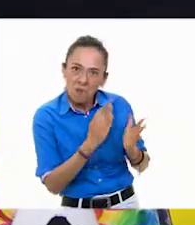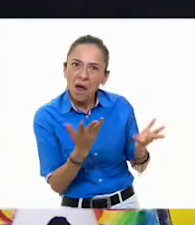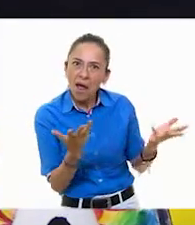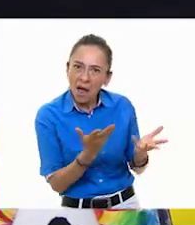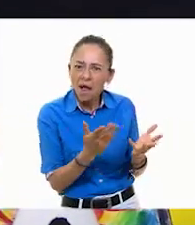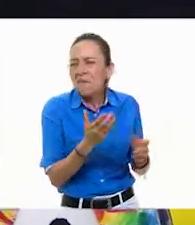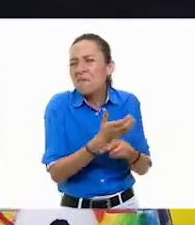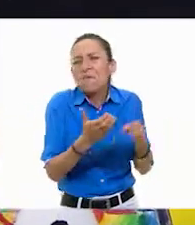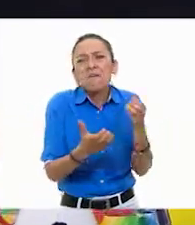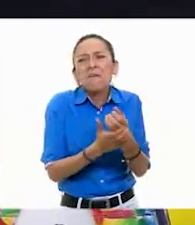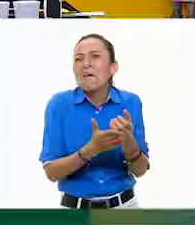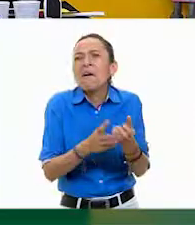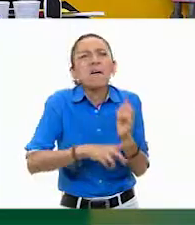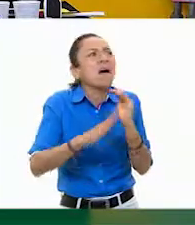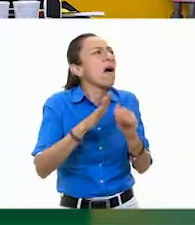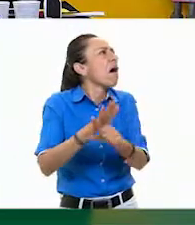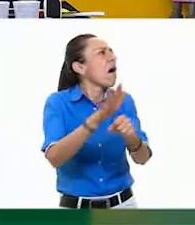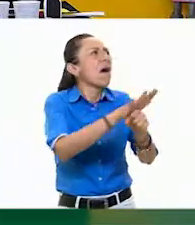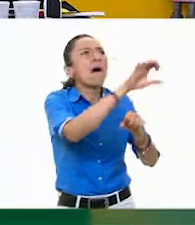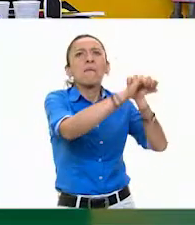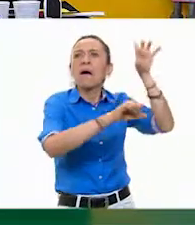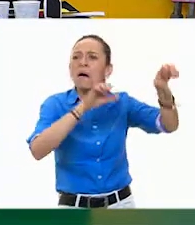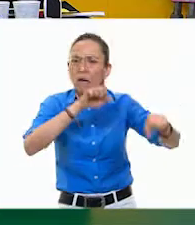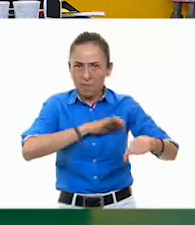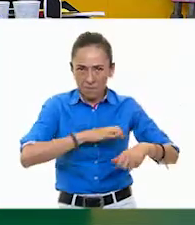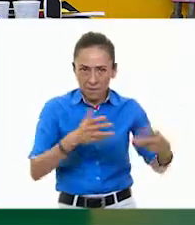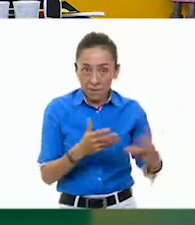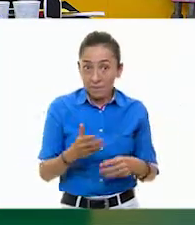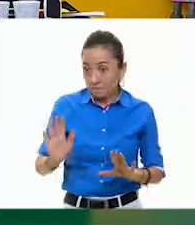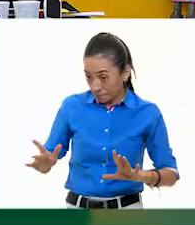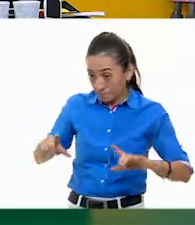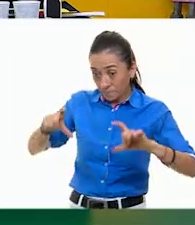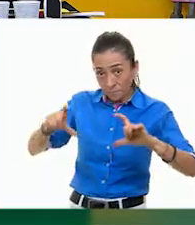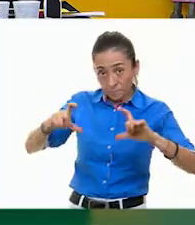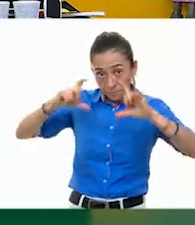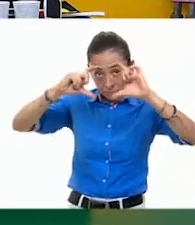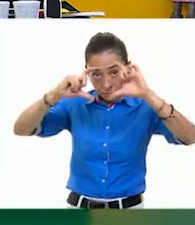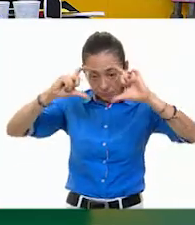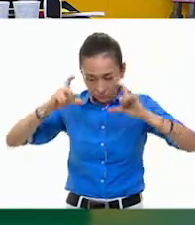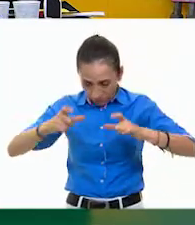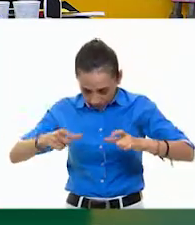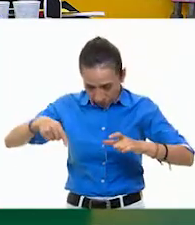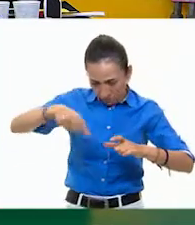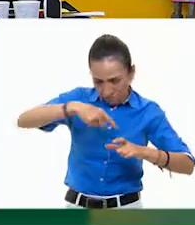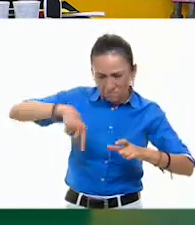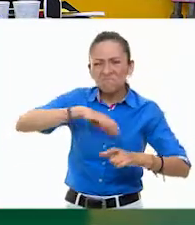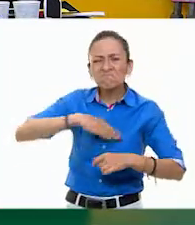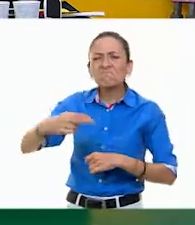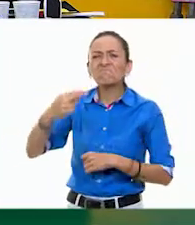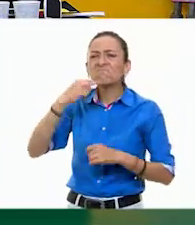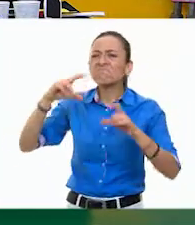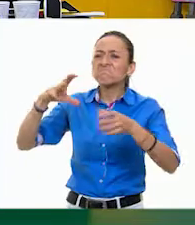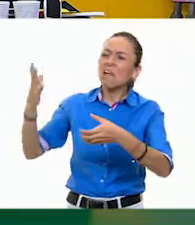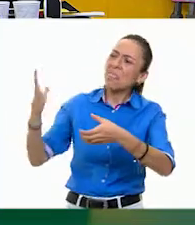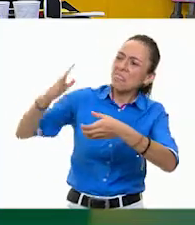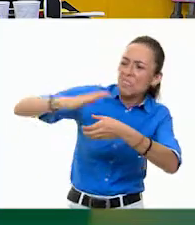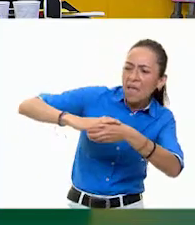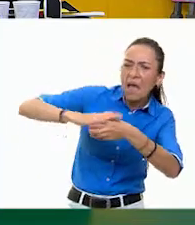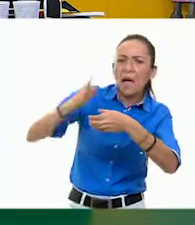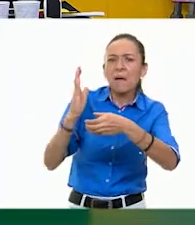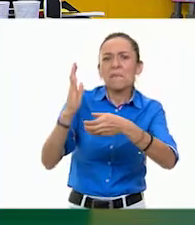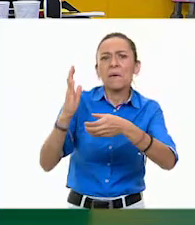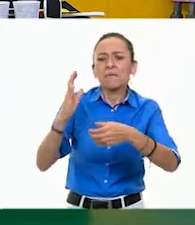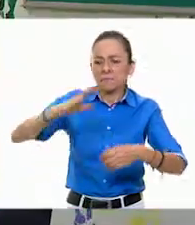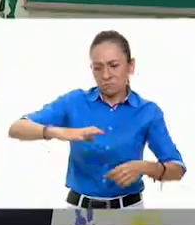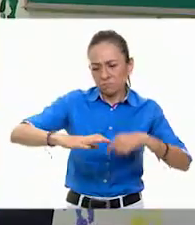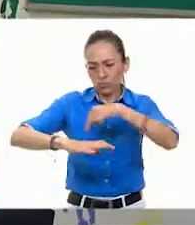que ya hicimos la circunferencia, podemos utilizar incluso también una tapita. Una tapa. Lo podemos mostrar a las niñas y a los niños cómo hizo